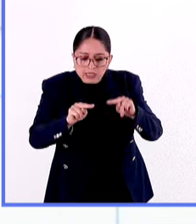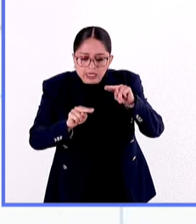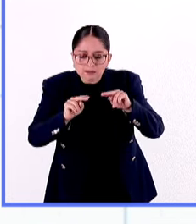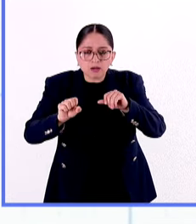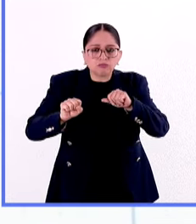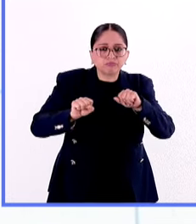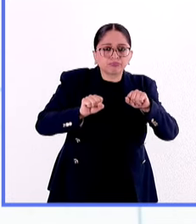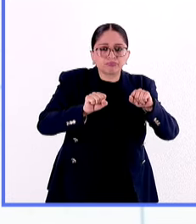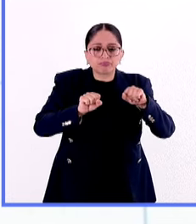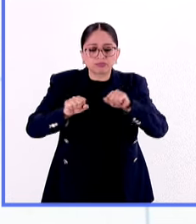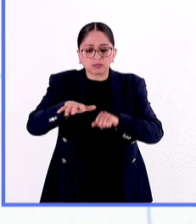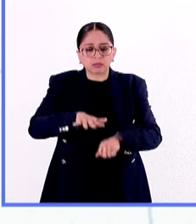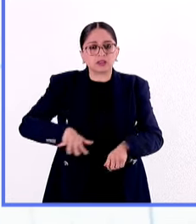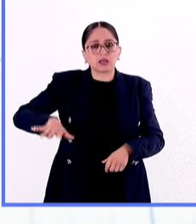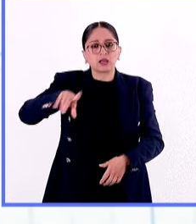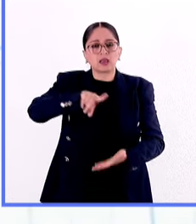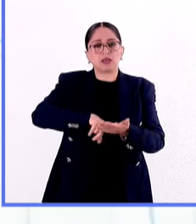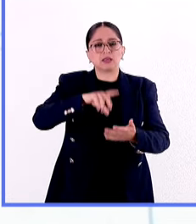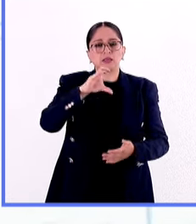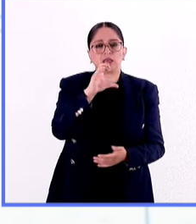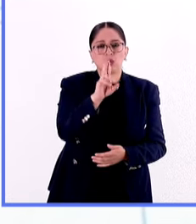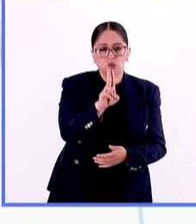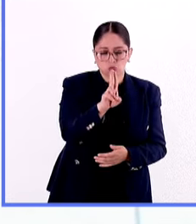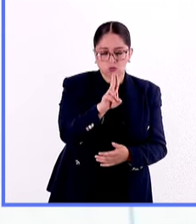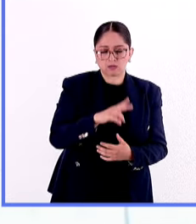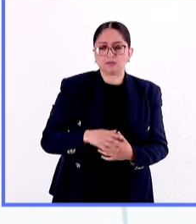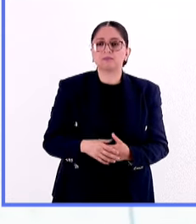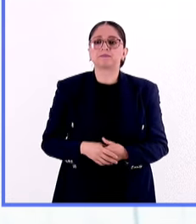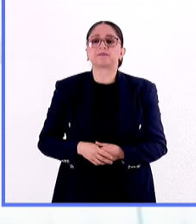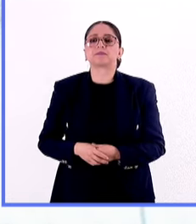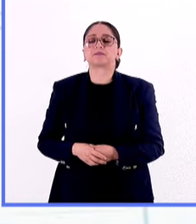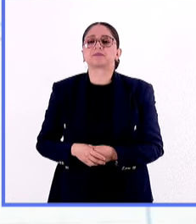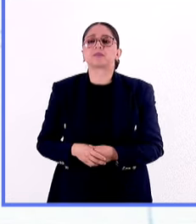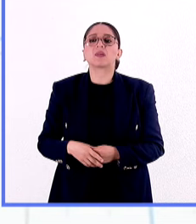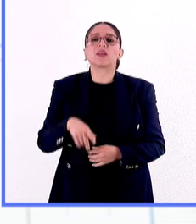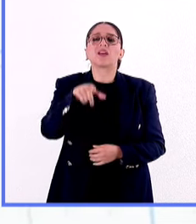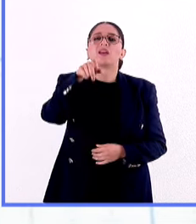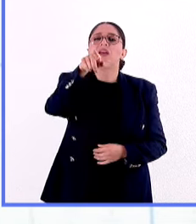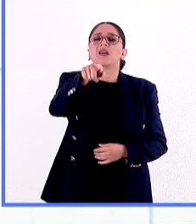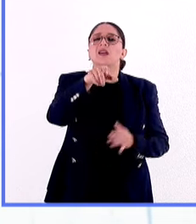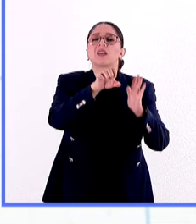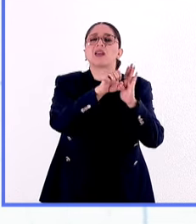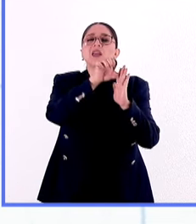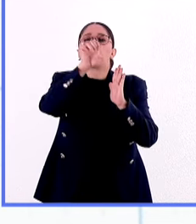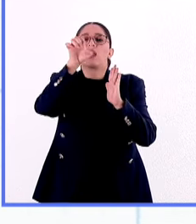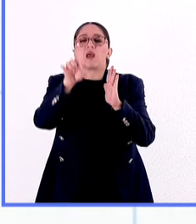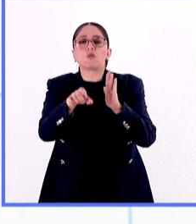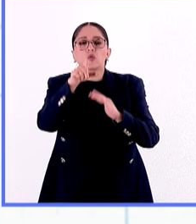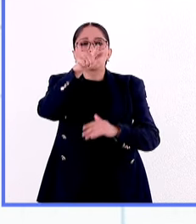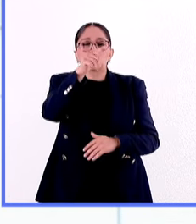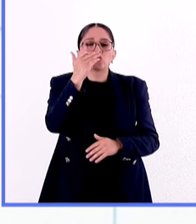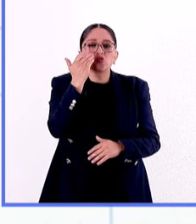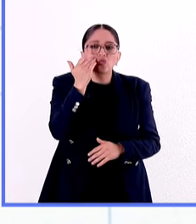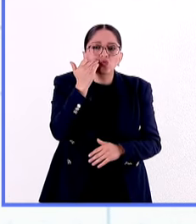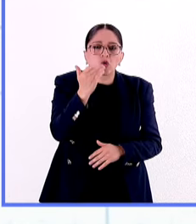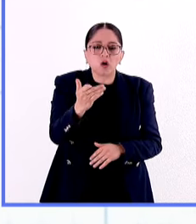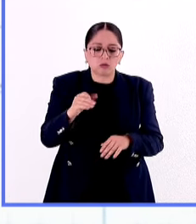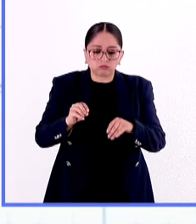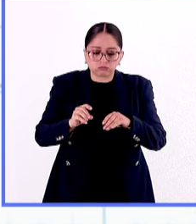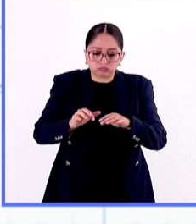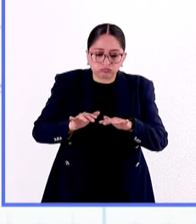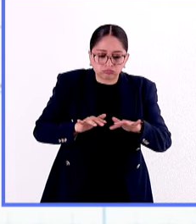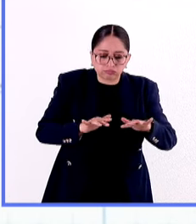Ciudad Universitaria. Es justamente una representación de cómo están viajando las velocidades sísmicas.